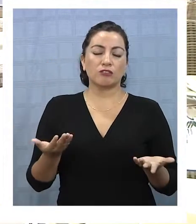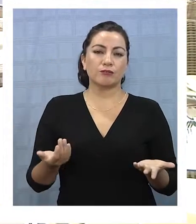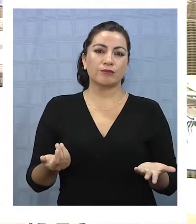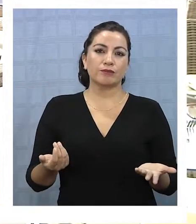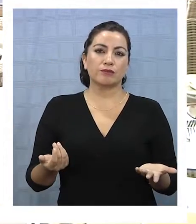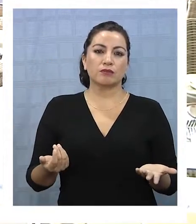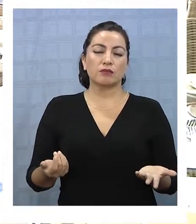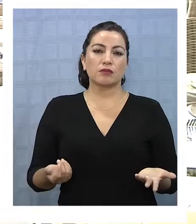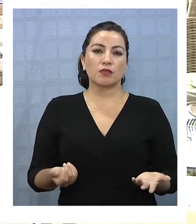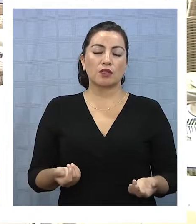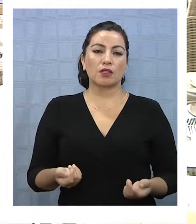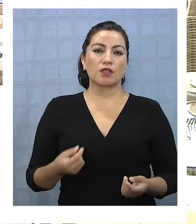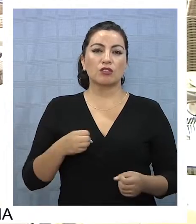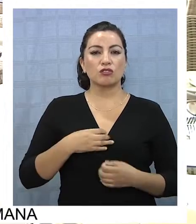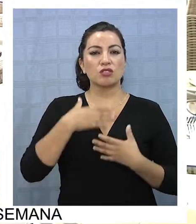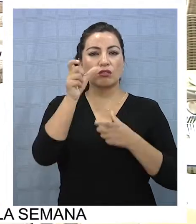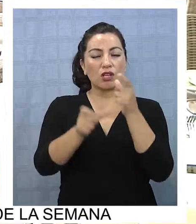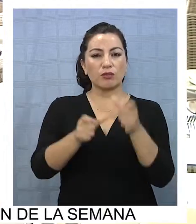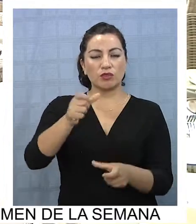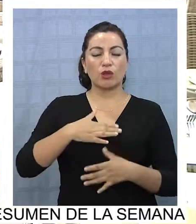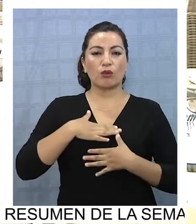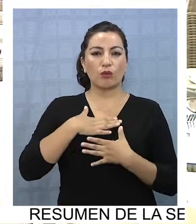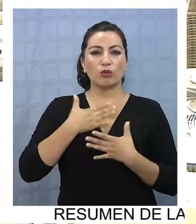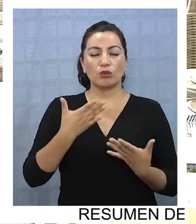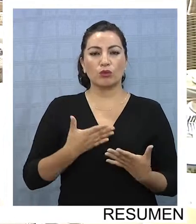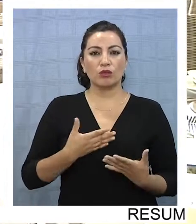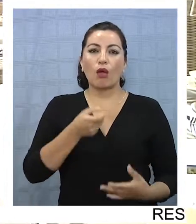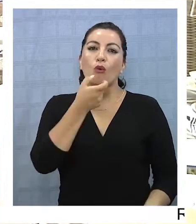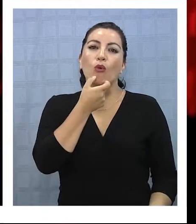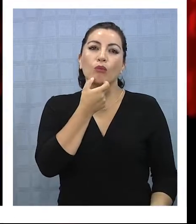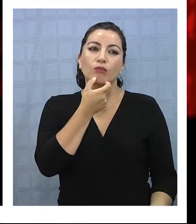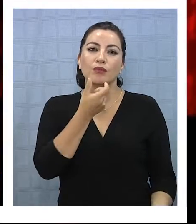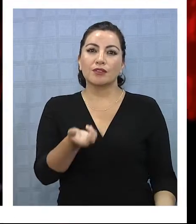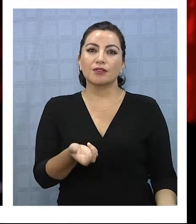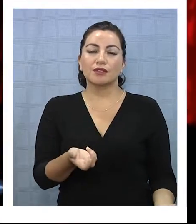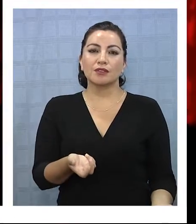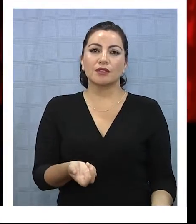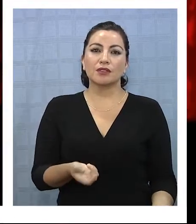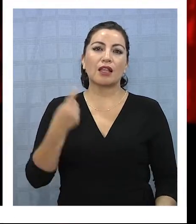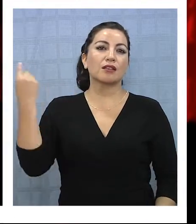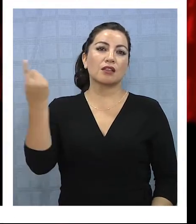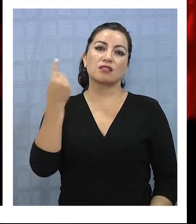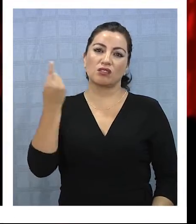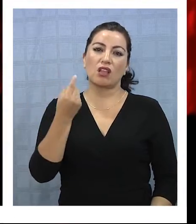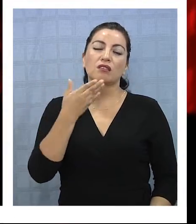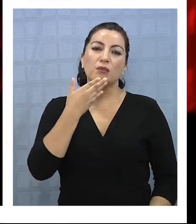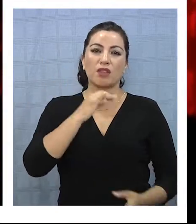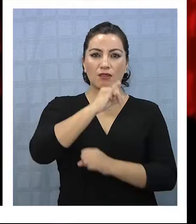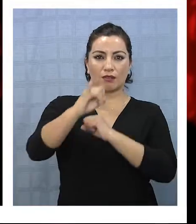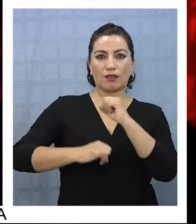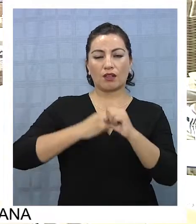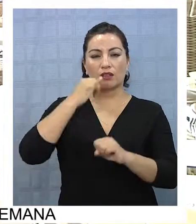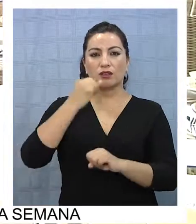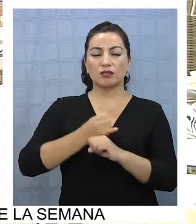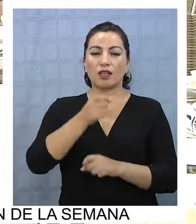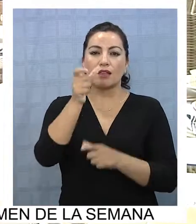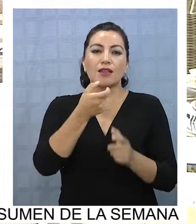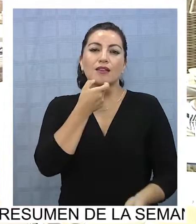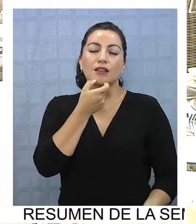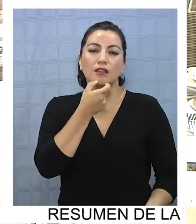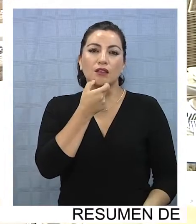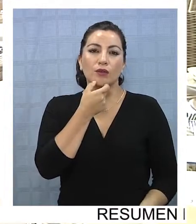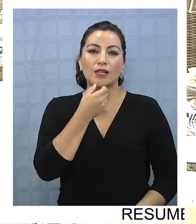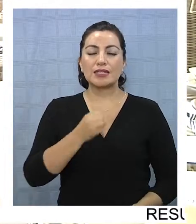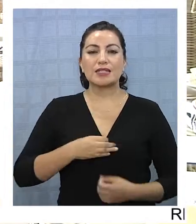por lo menos siento que es lo que a la gente le gustaría, es como ver humoristas que, nacionales o internacionales, que hagan reír o que los